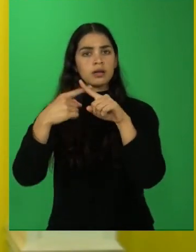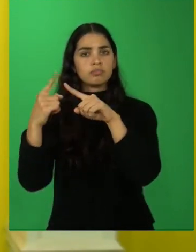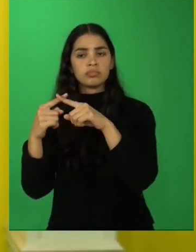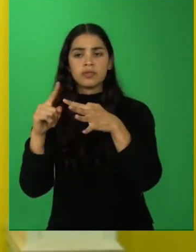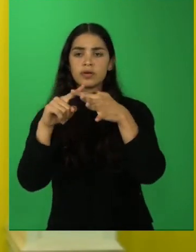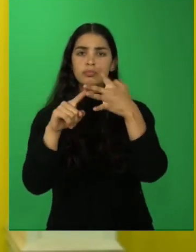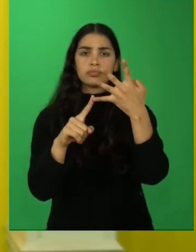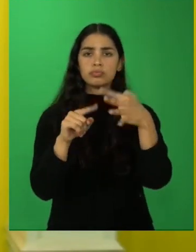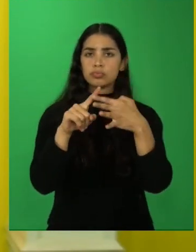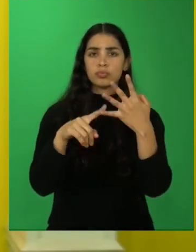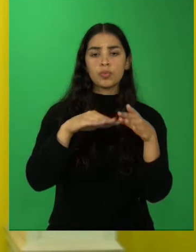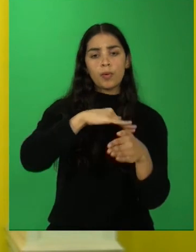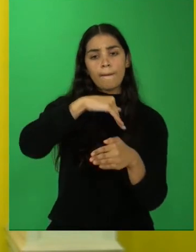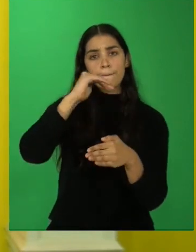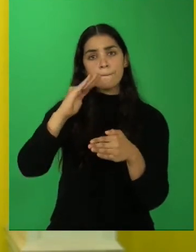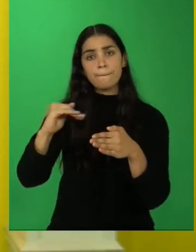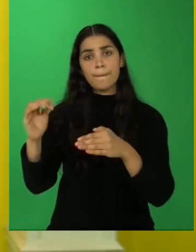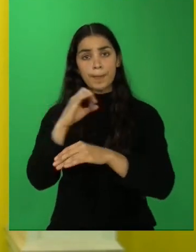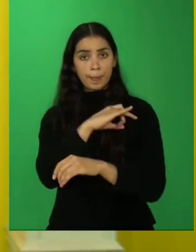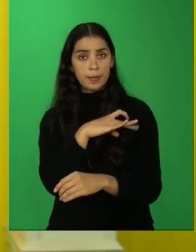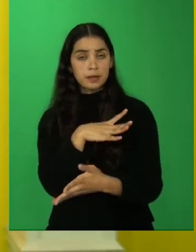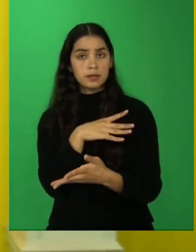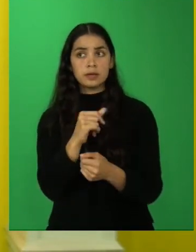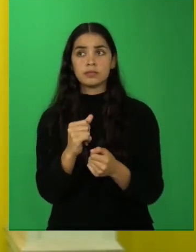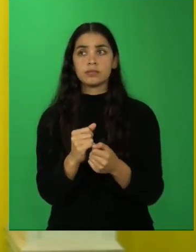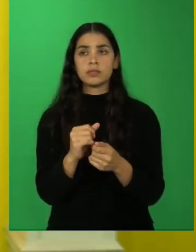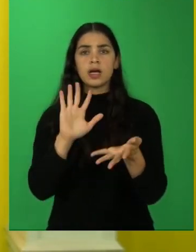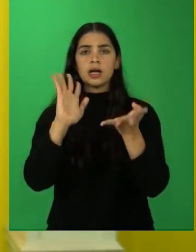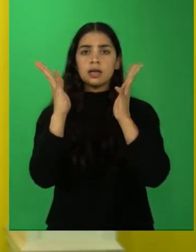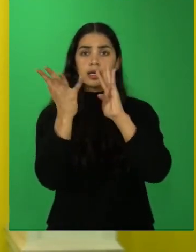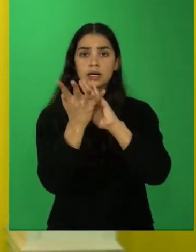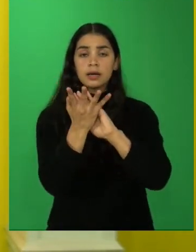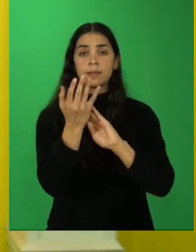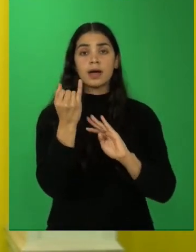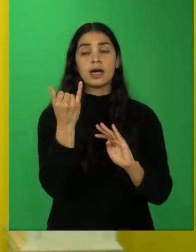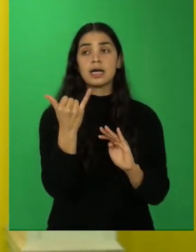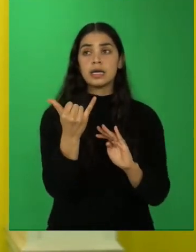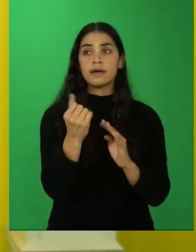relieve, el clima y la biodiversidad.